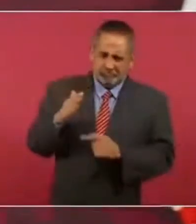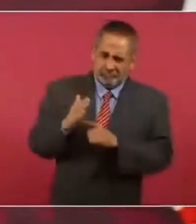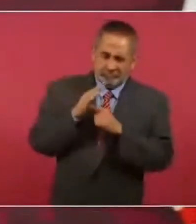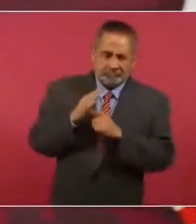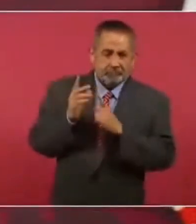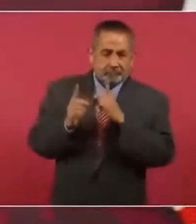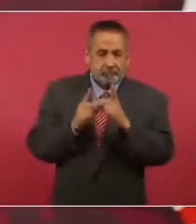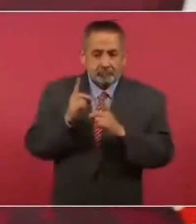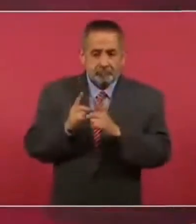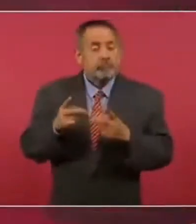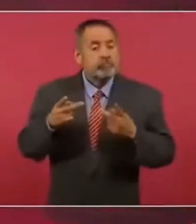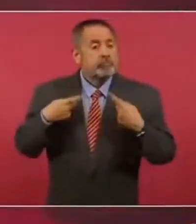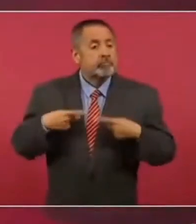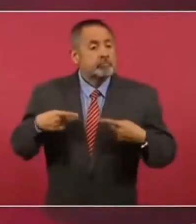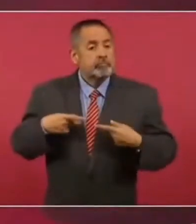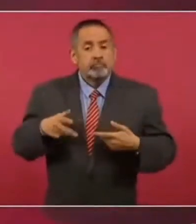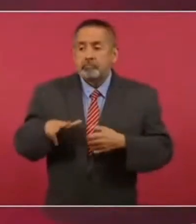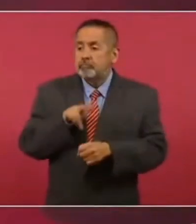lo es como ciudadano.